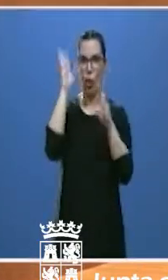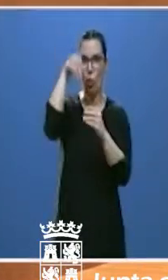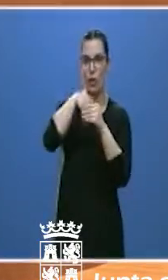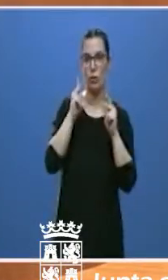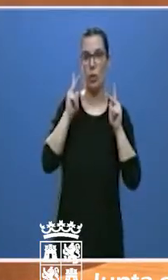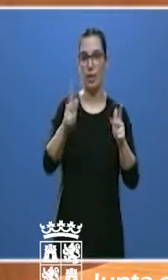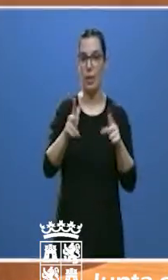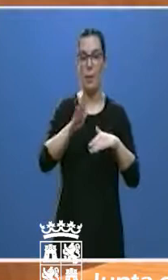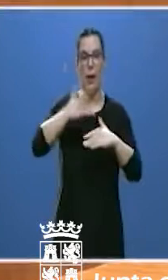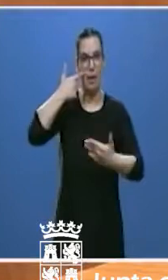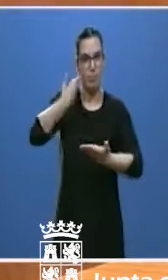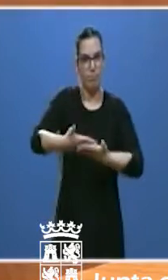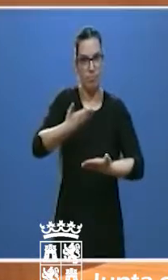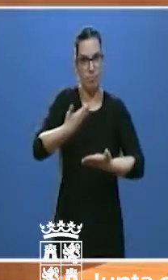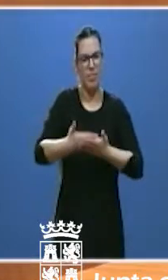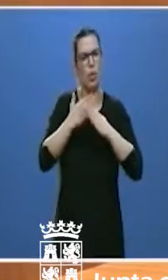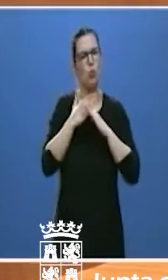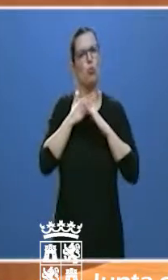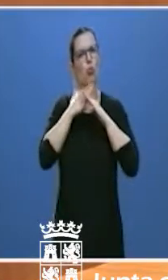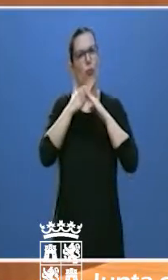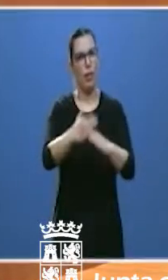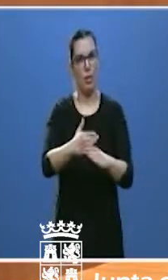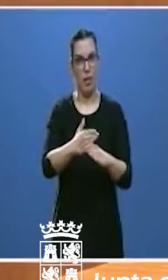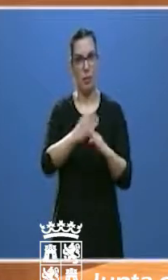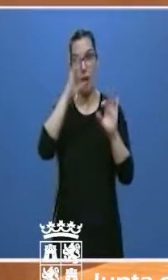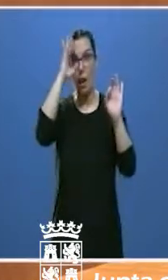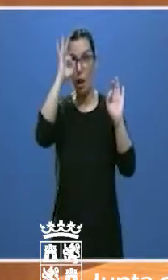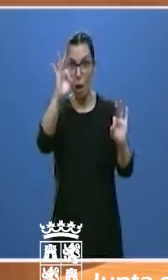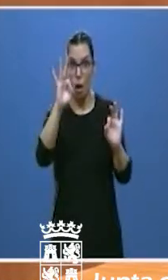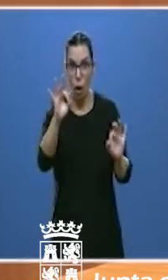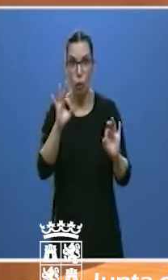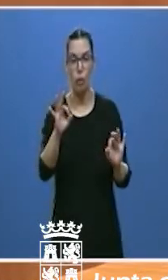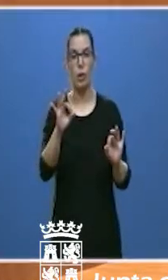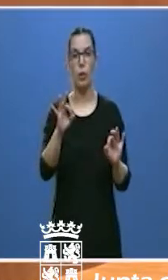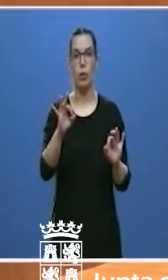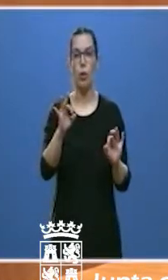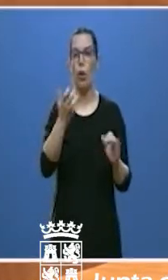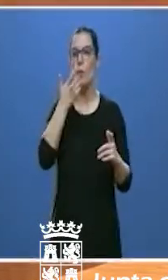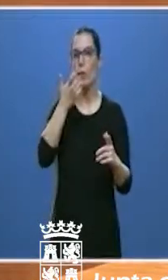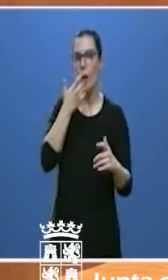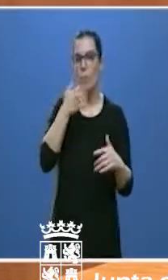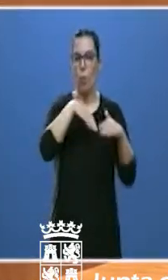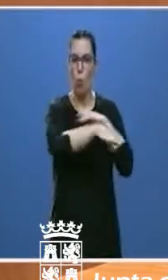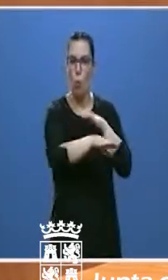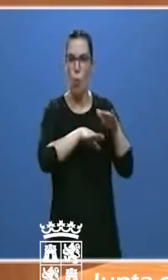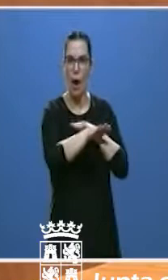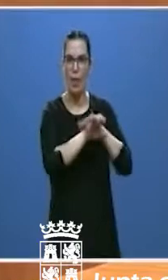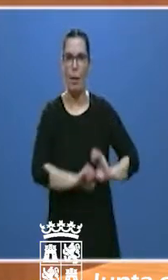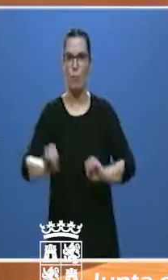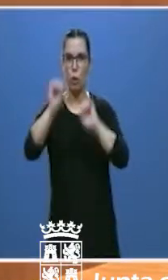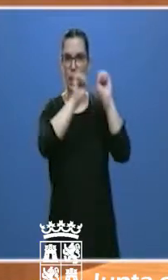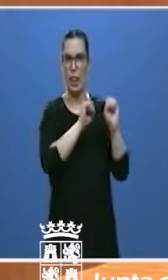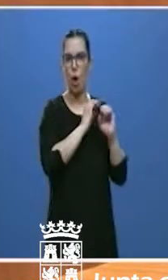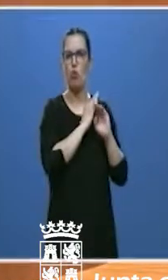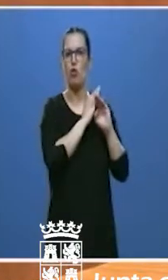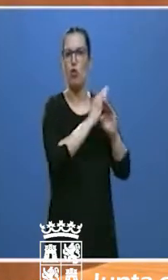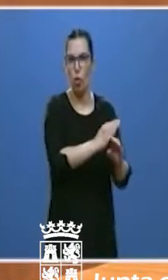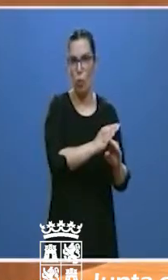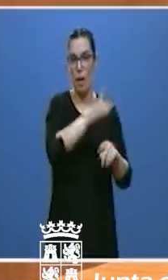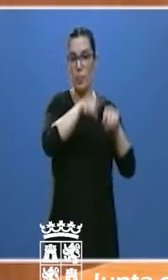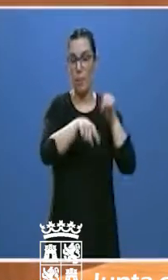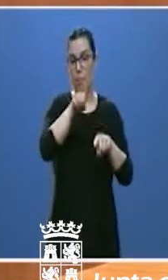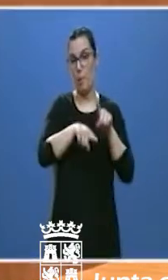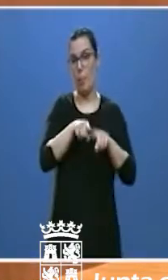garantice de manera suficiente o razonable acopio de equipos de protección en cada centro en función de su